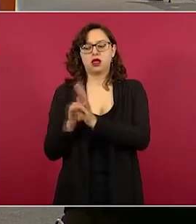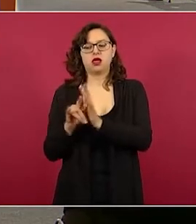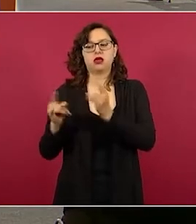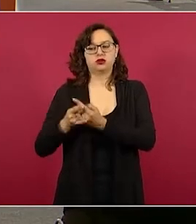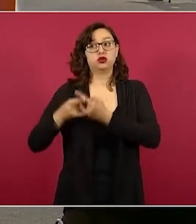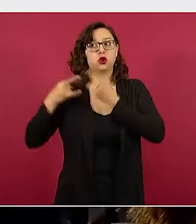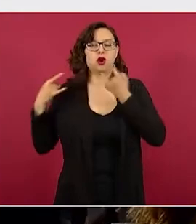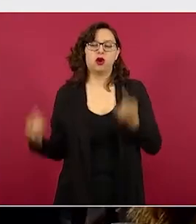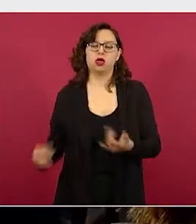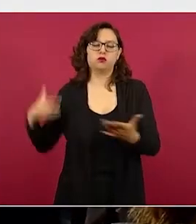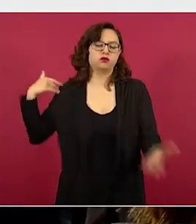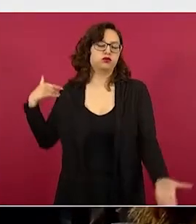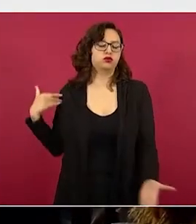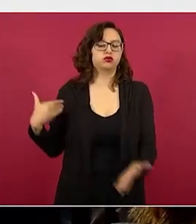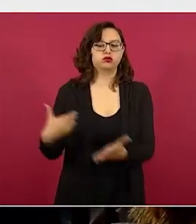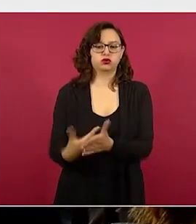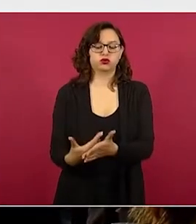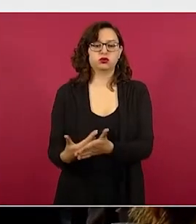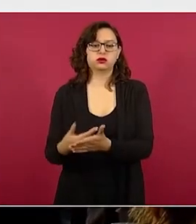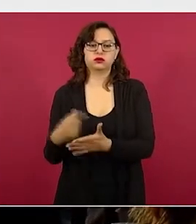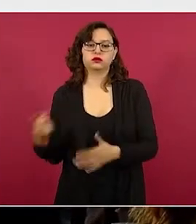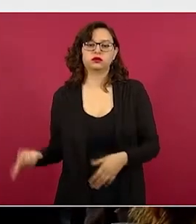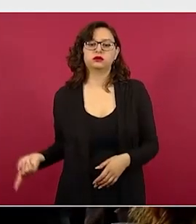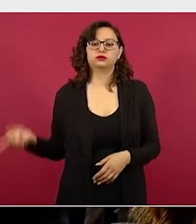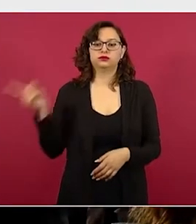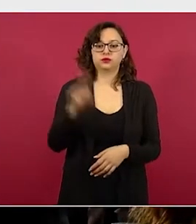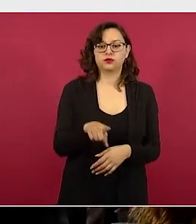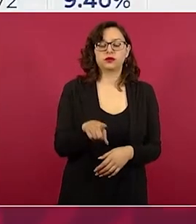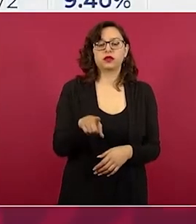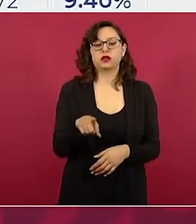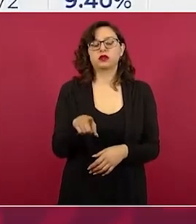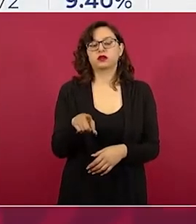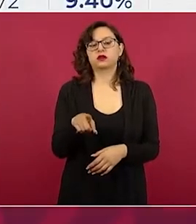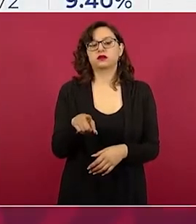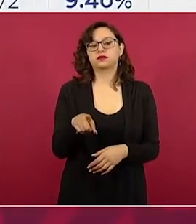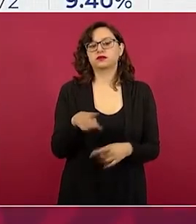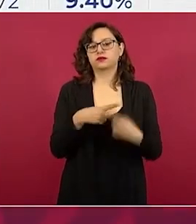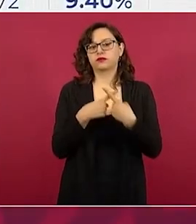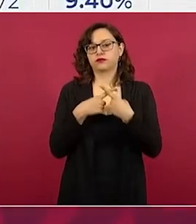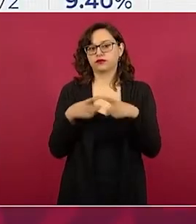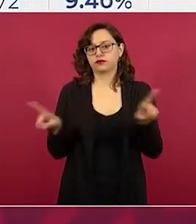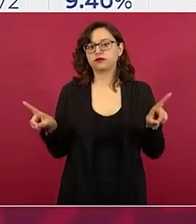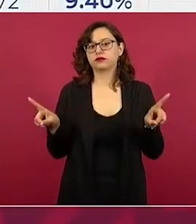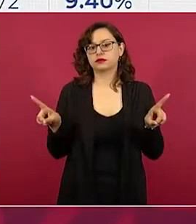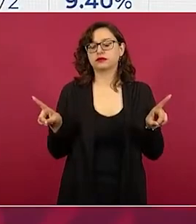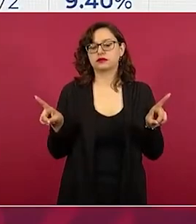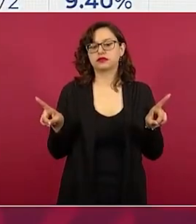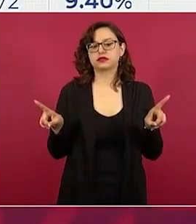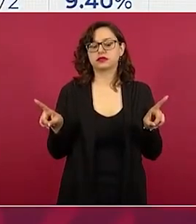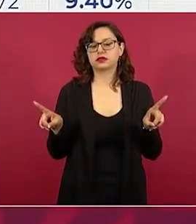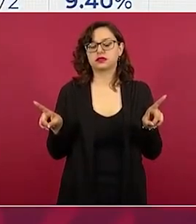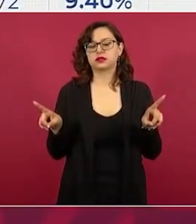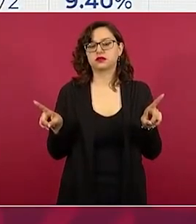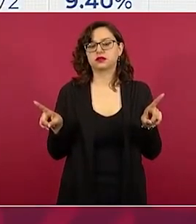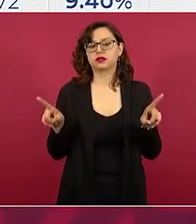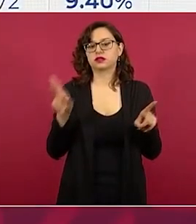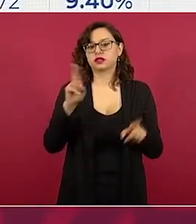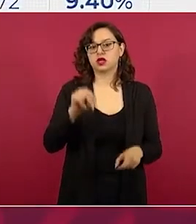y es más ideológico. Y